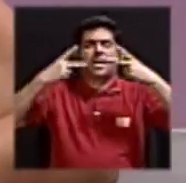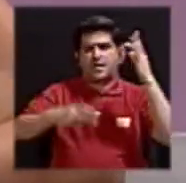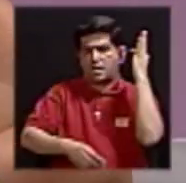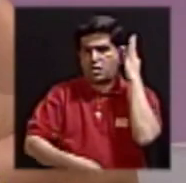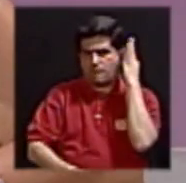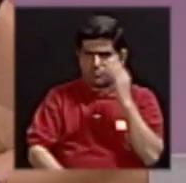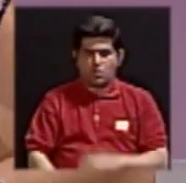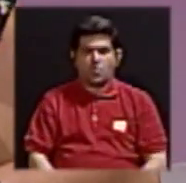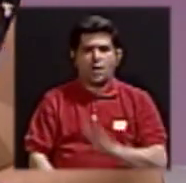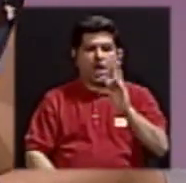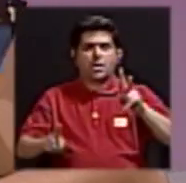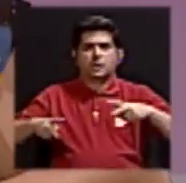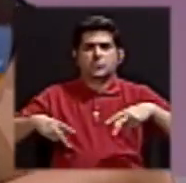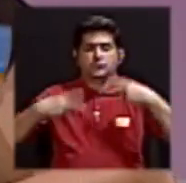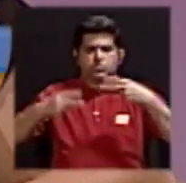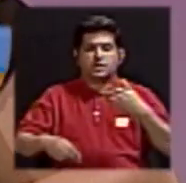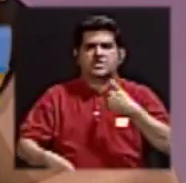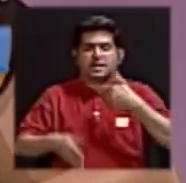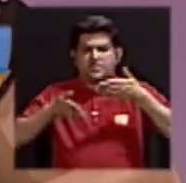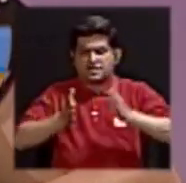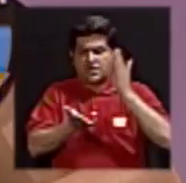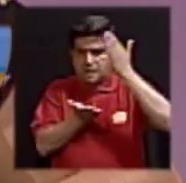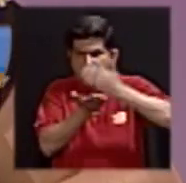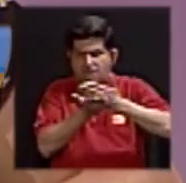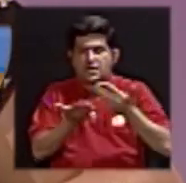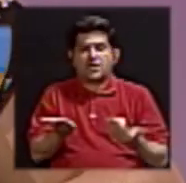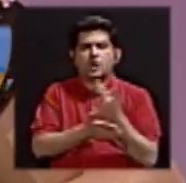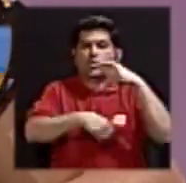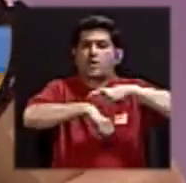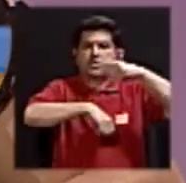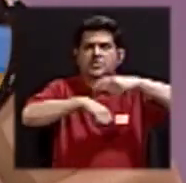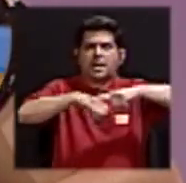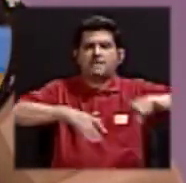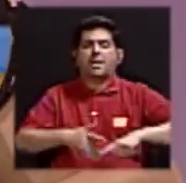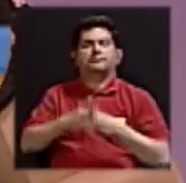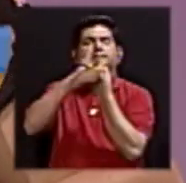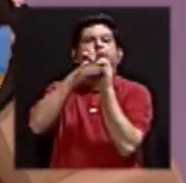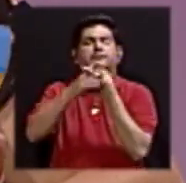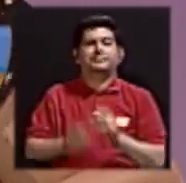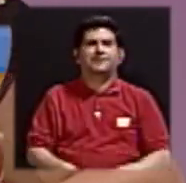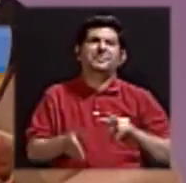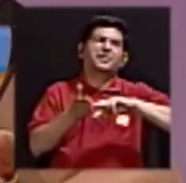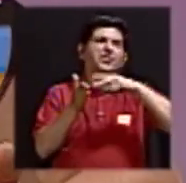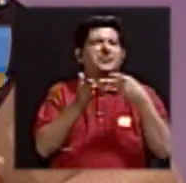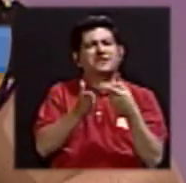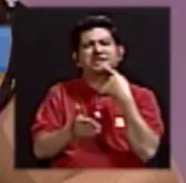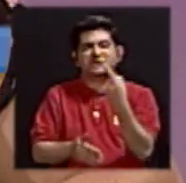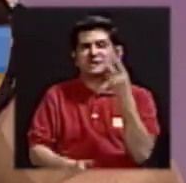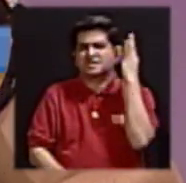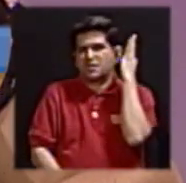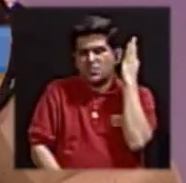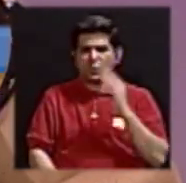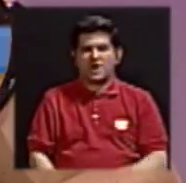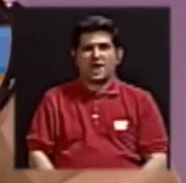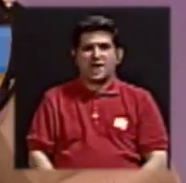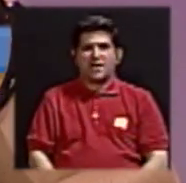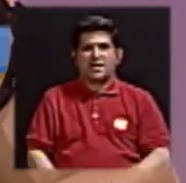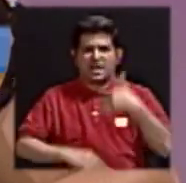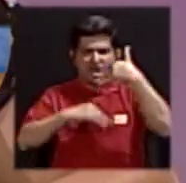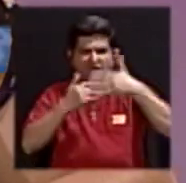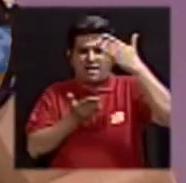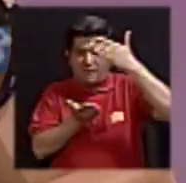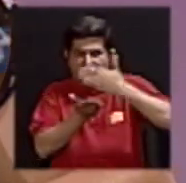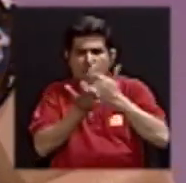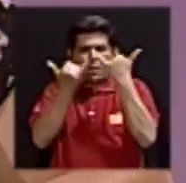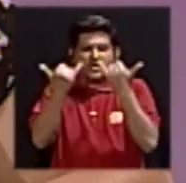mujer deja su vida reproductiva y entra en una nueva fase. Por definición decimos que la mujer entra en la menopausia